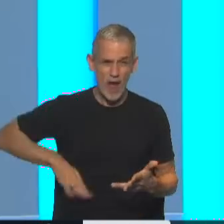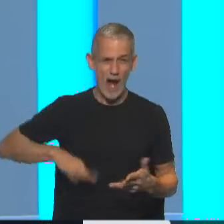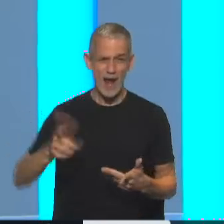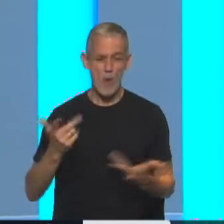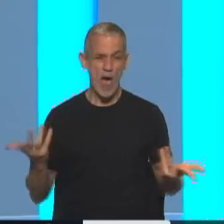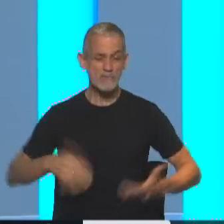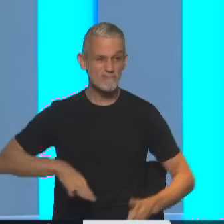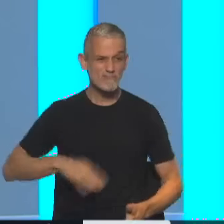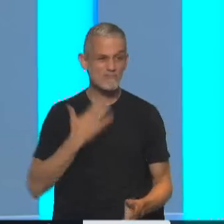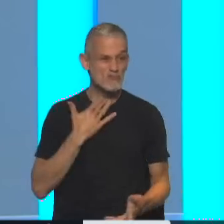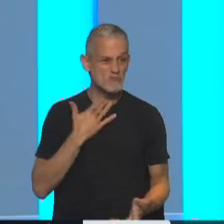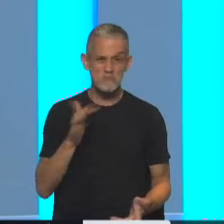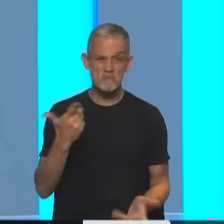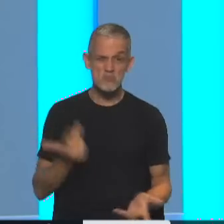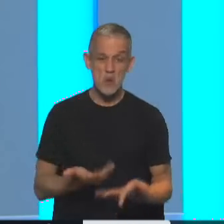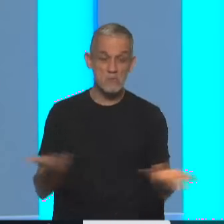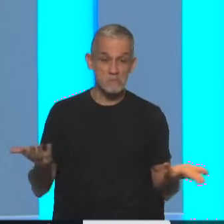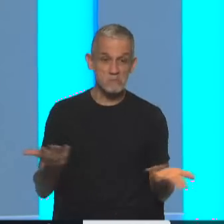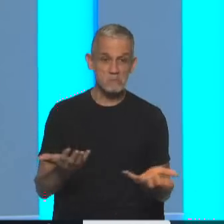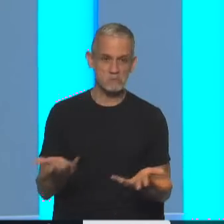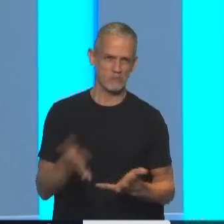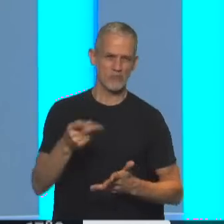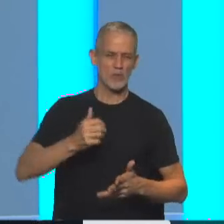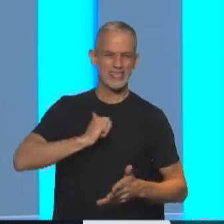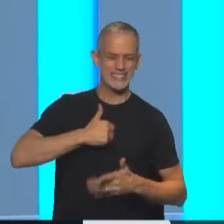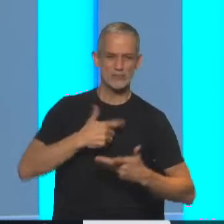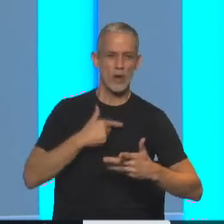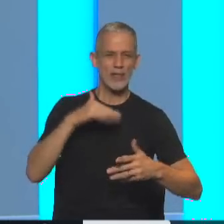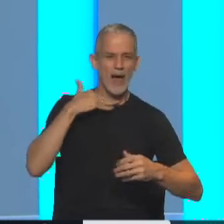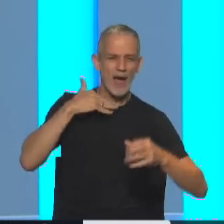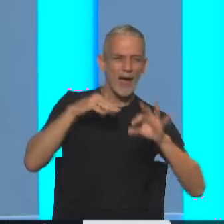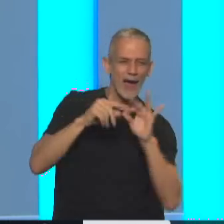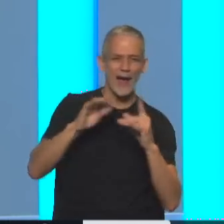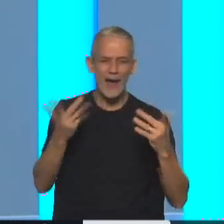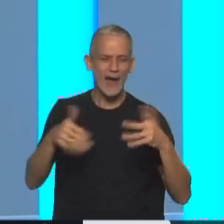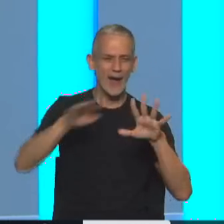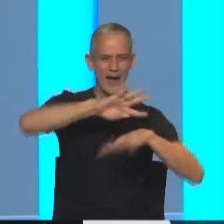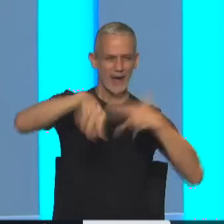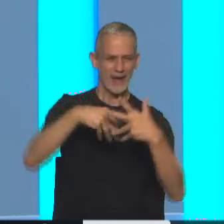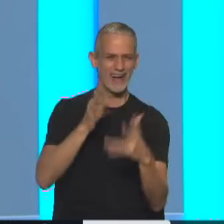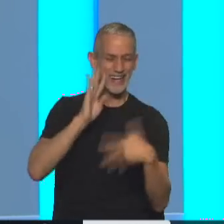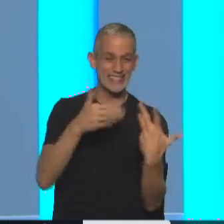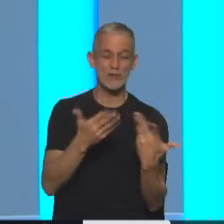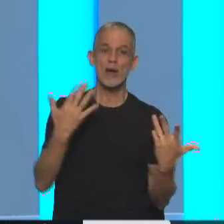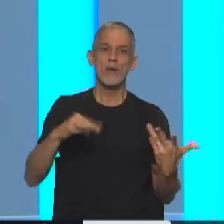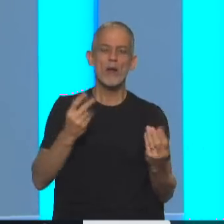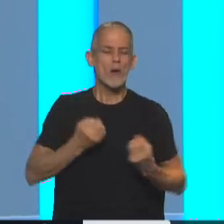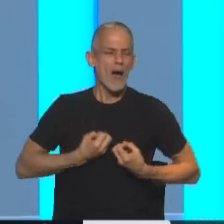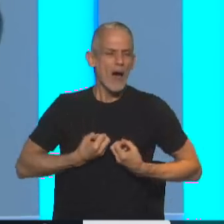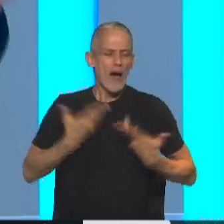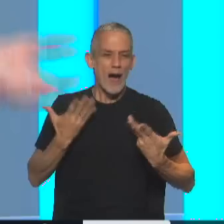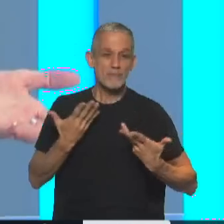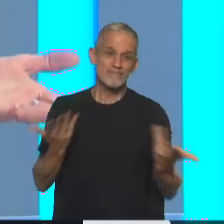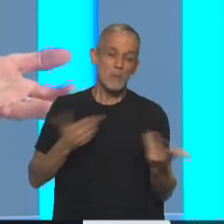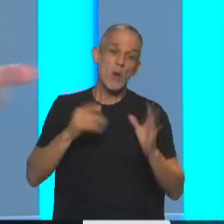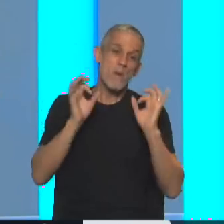hablábamos justamente que generalmente la sexualidad genital viene de la mano de eso que tiene que ver con el placer, por